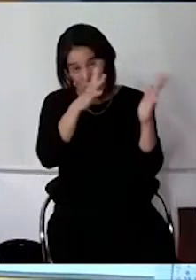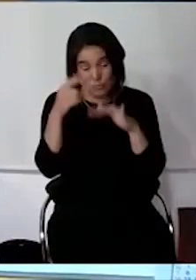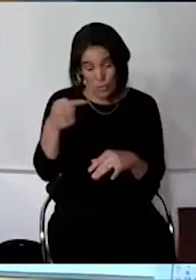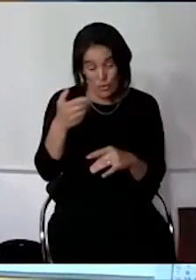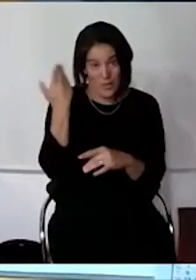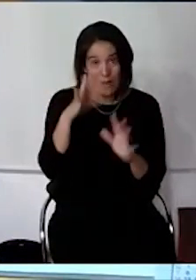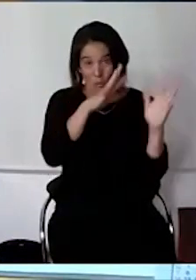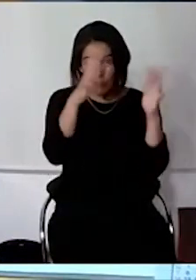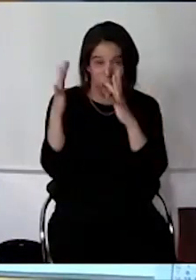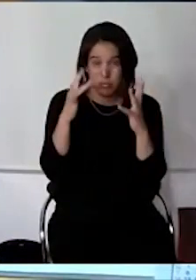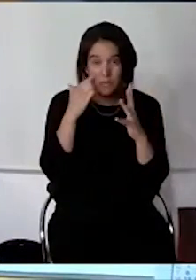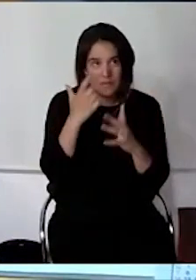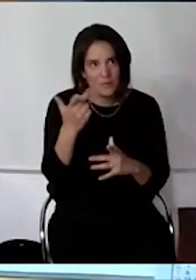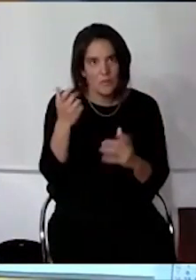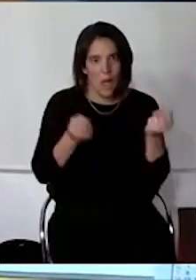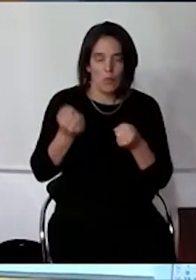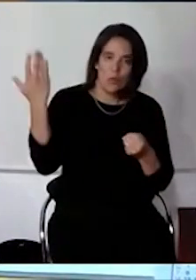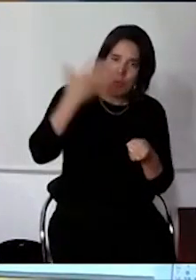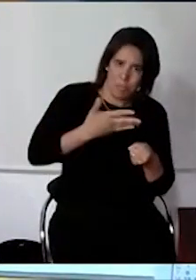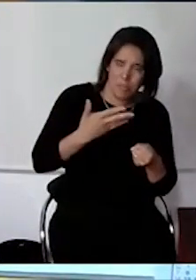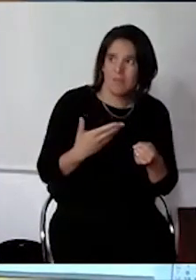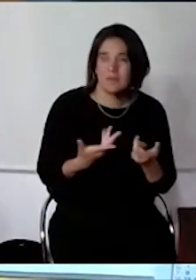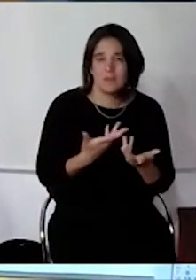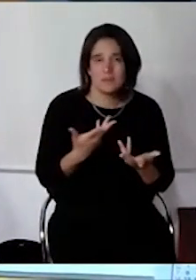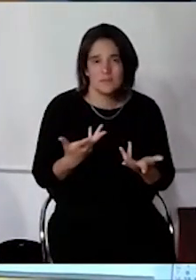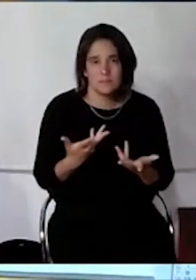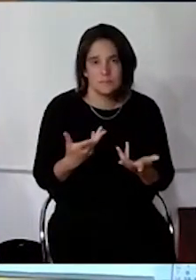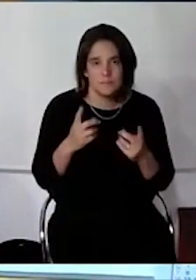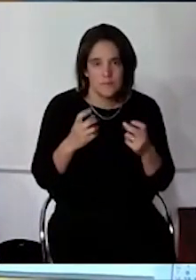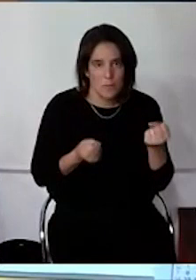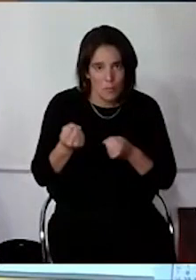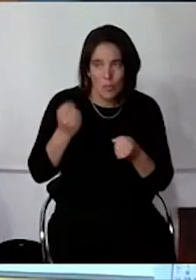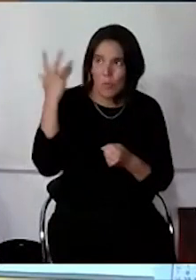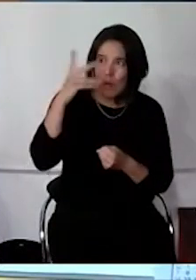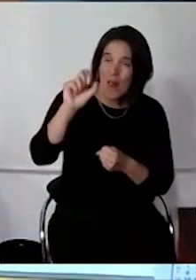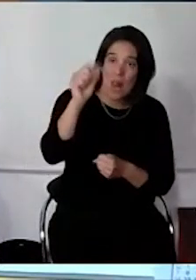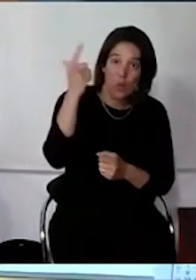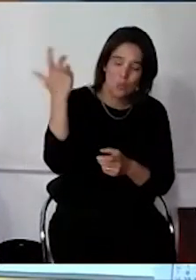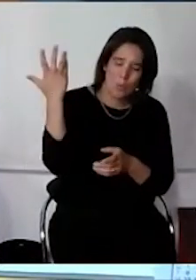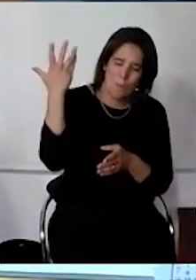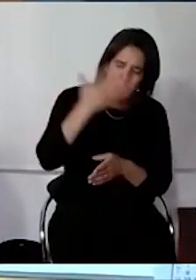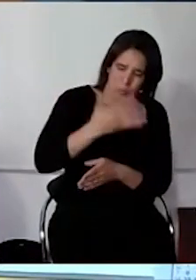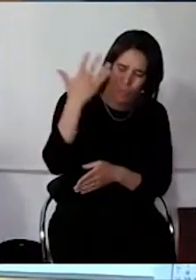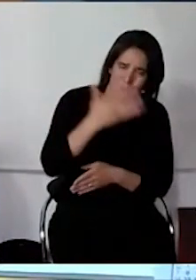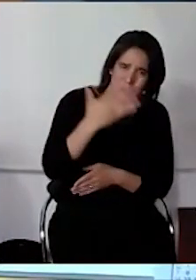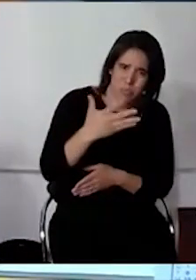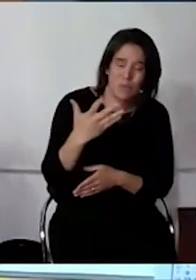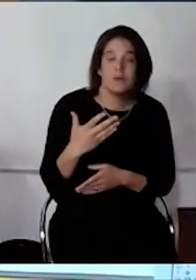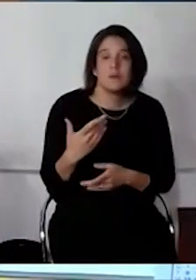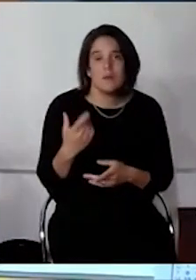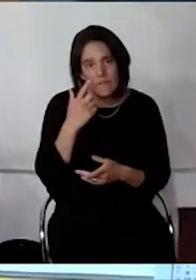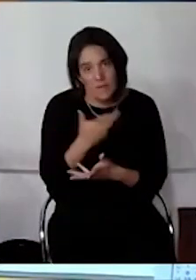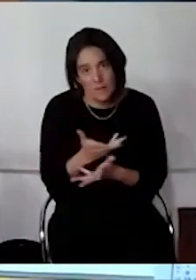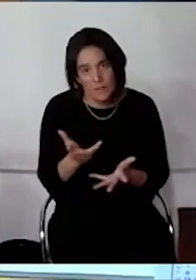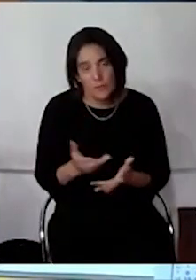vieron que cayeron arriba de autos, que también caen sobre el alumbrado público. Quijú, como dijo la compañera también